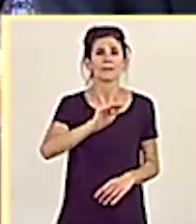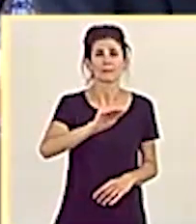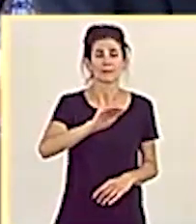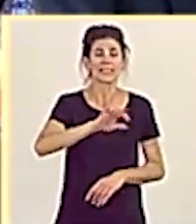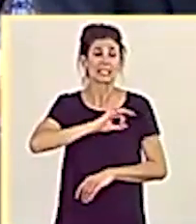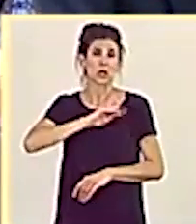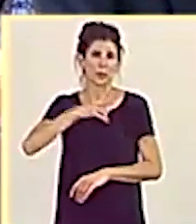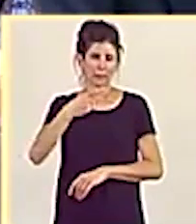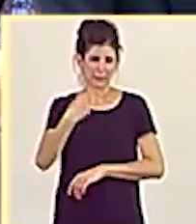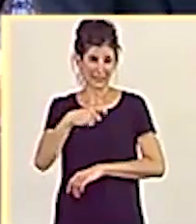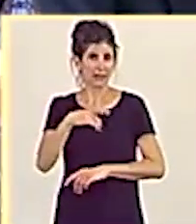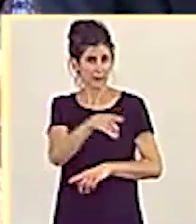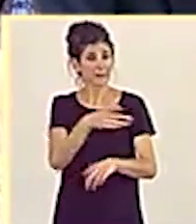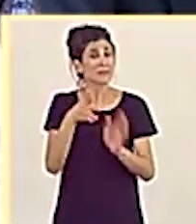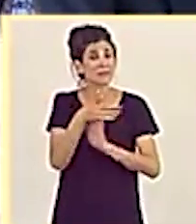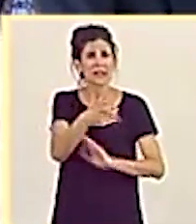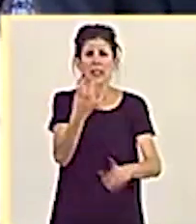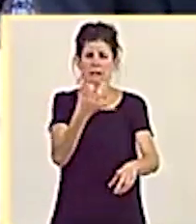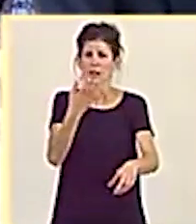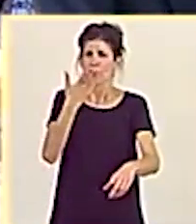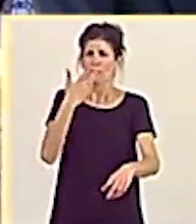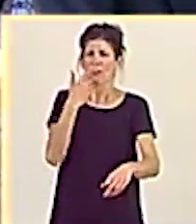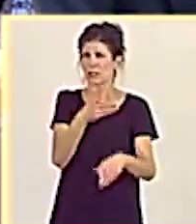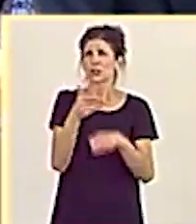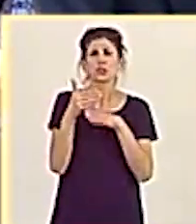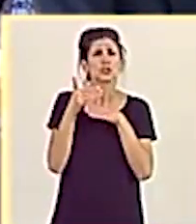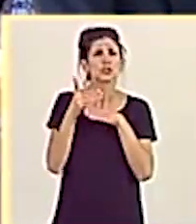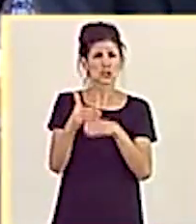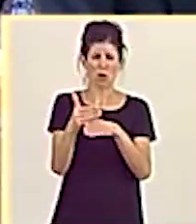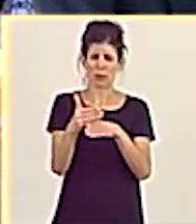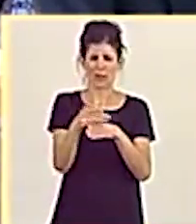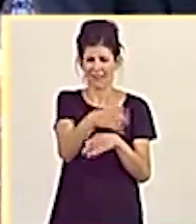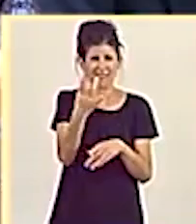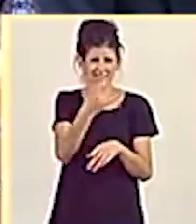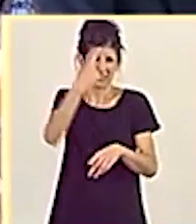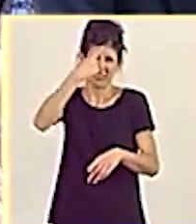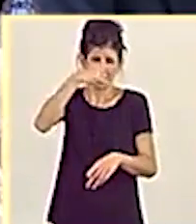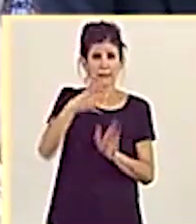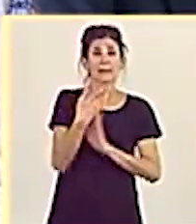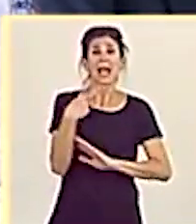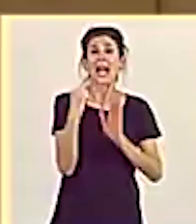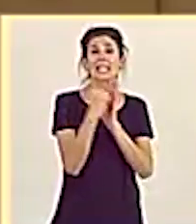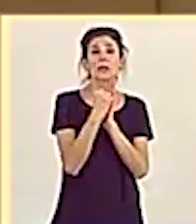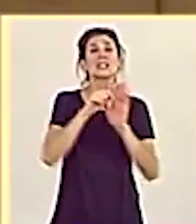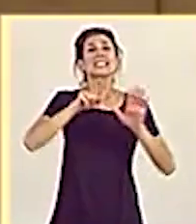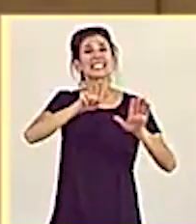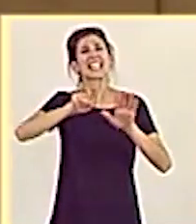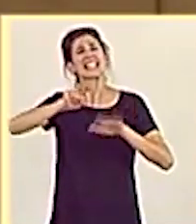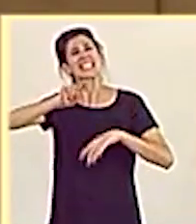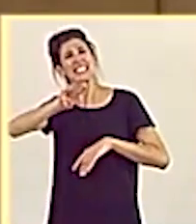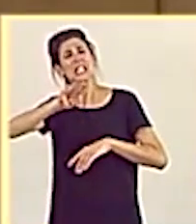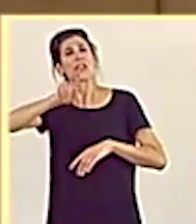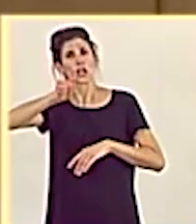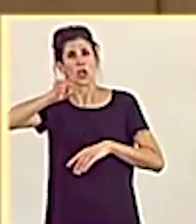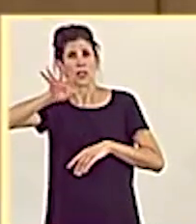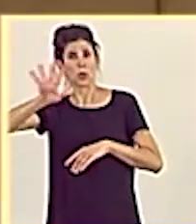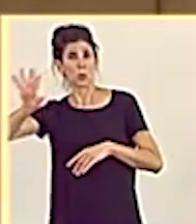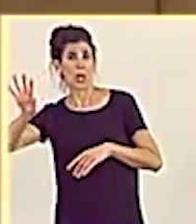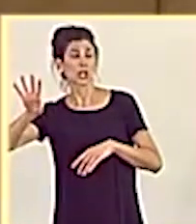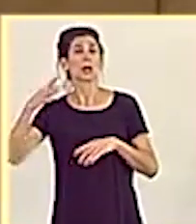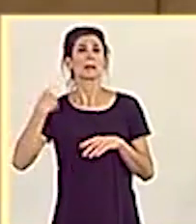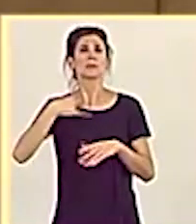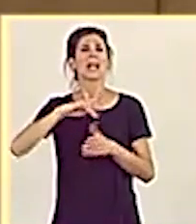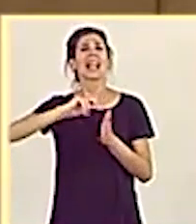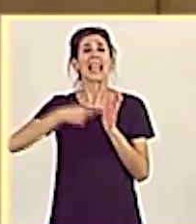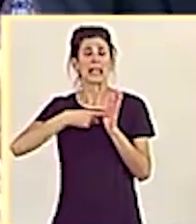vicepresidente, ya que debería conocer de sobra que es obligatorio, conforme a los artículos 63.154 de la Ley